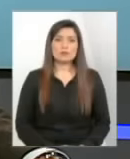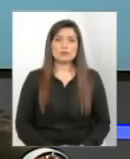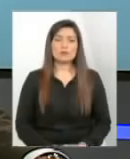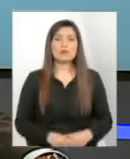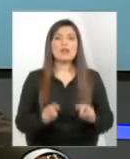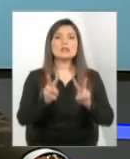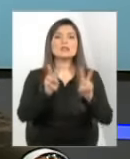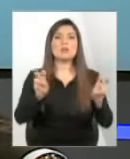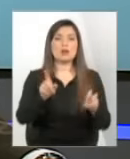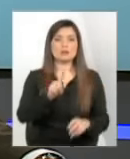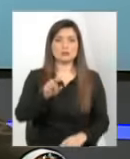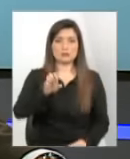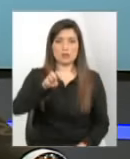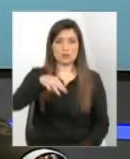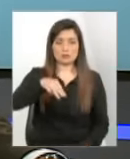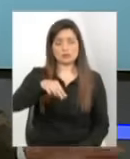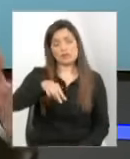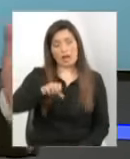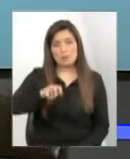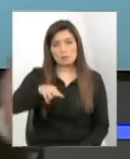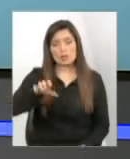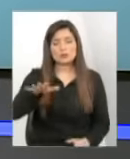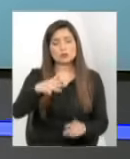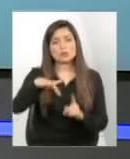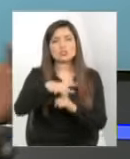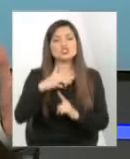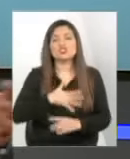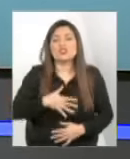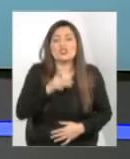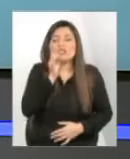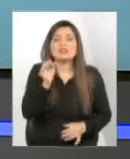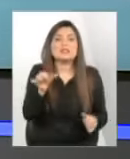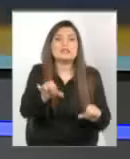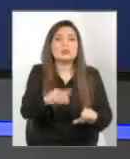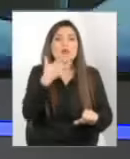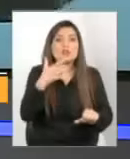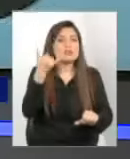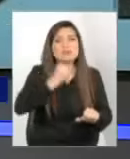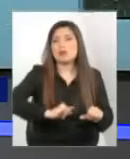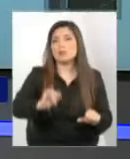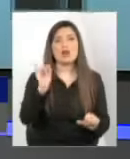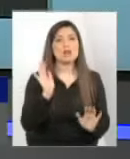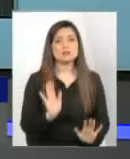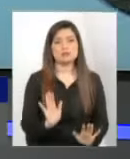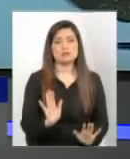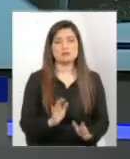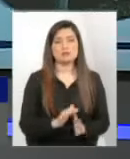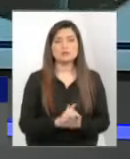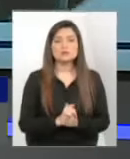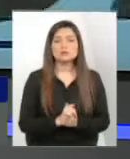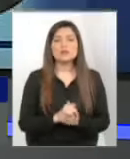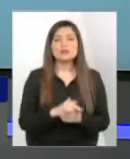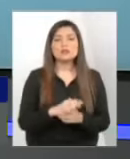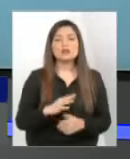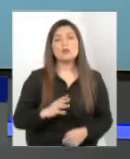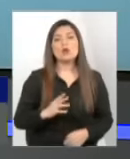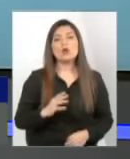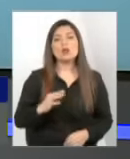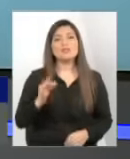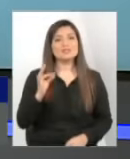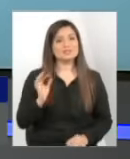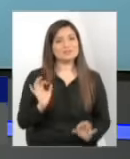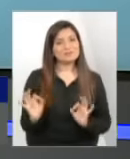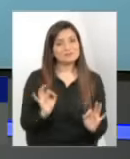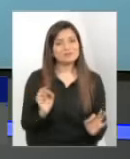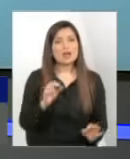El tema del Sename, la situación yo no quiero decir crisis porque ha sido de todo el tiempo. Señora Alicia, cuando la